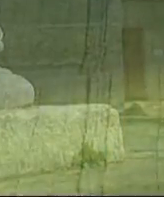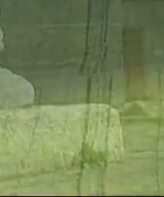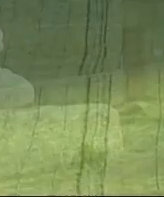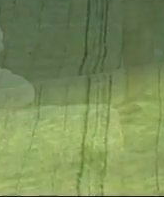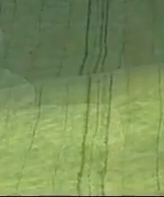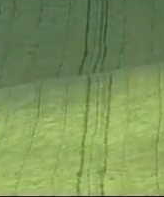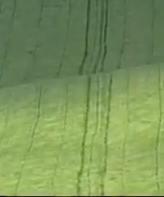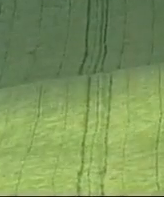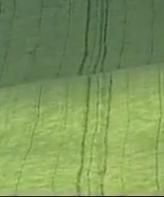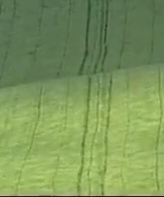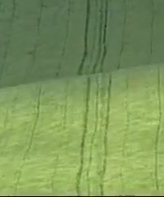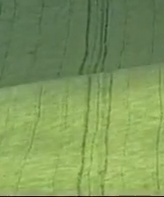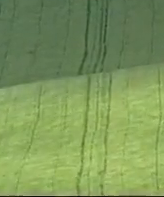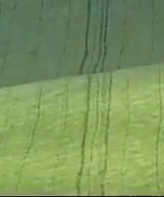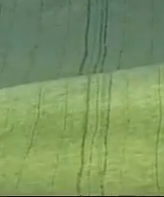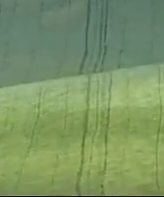altas.